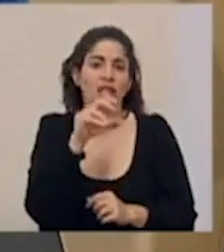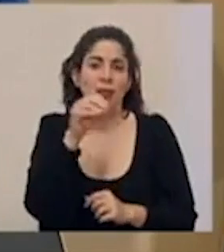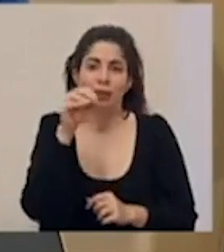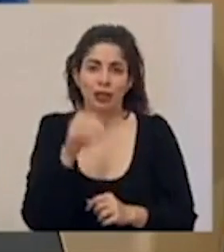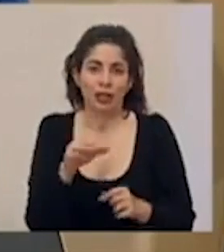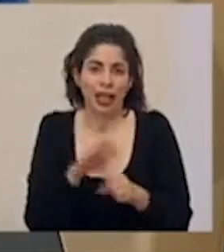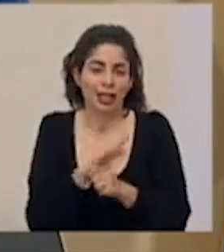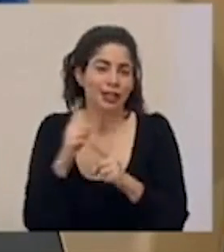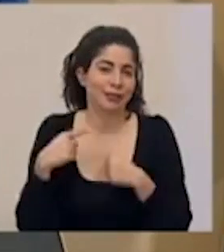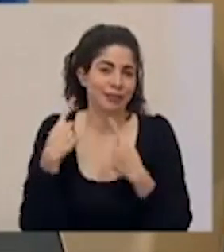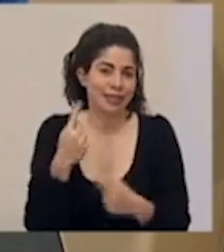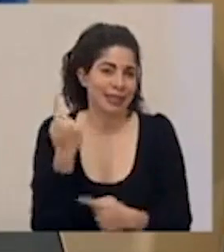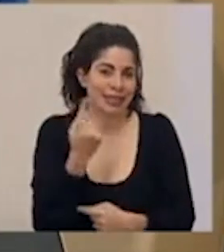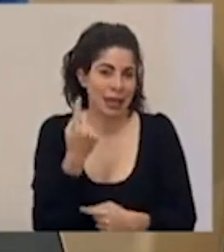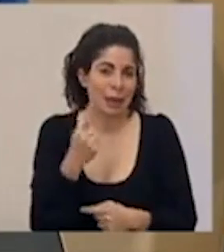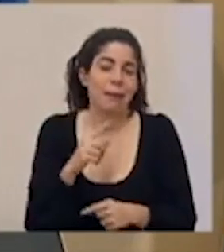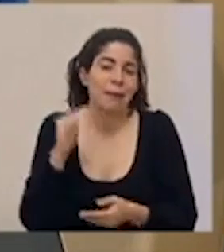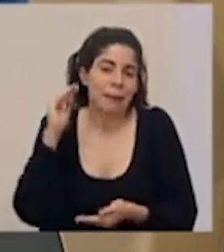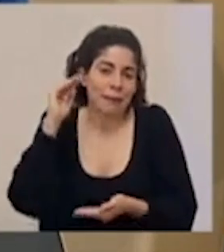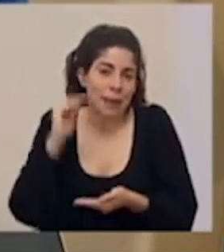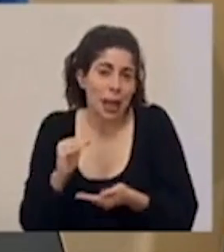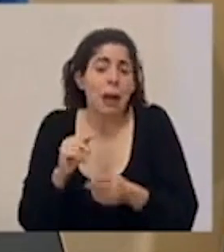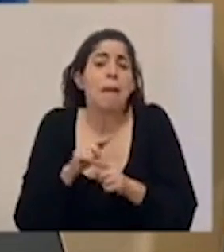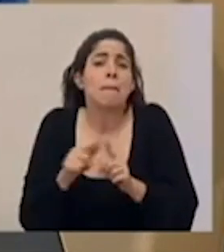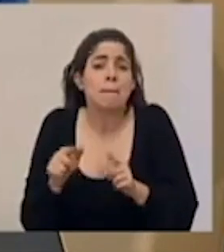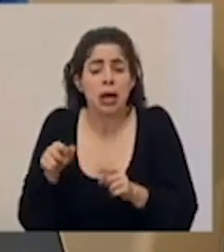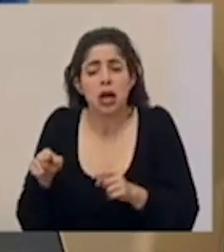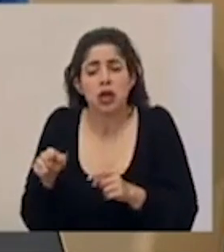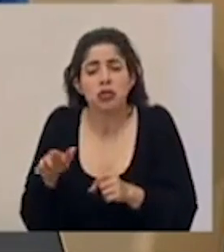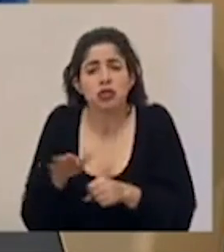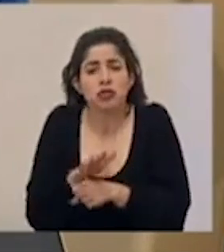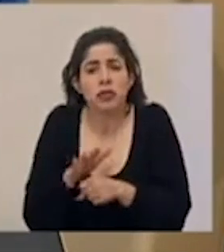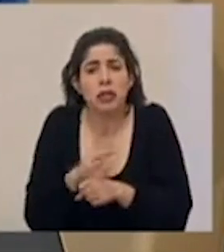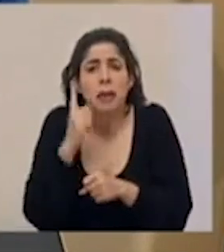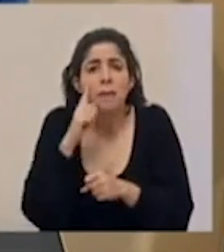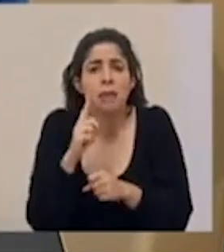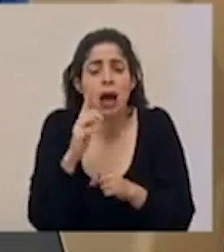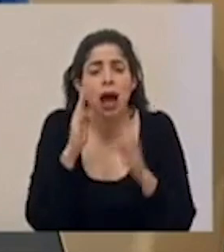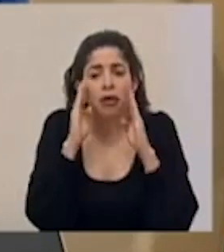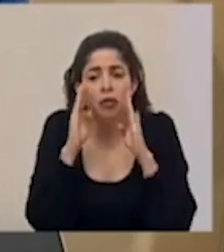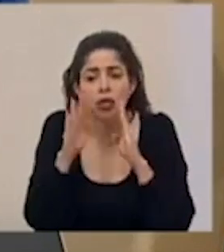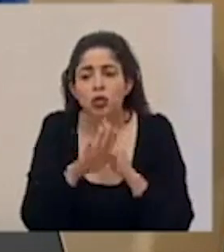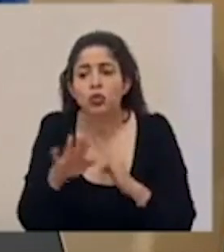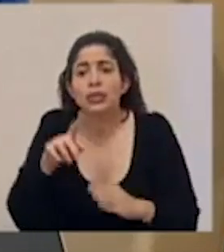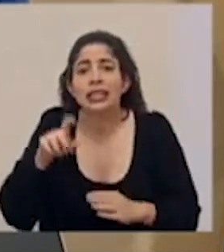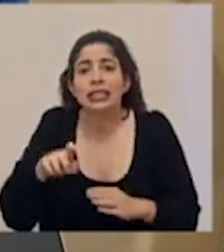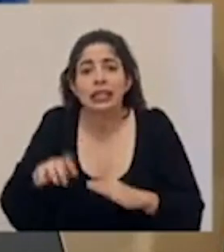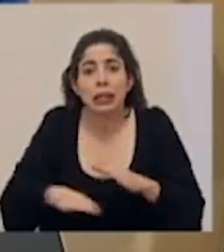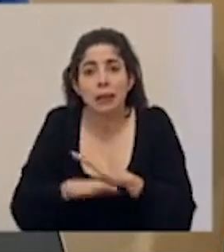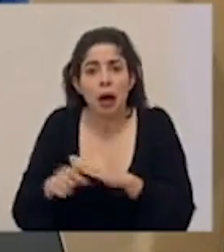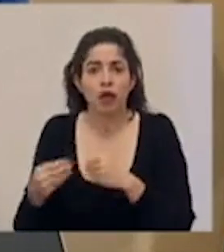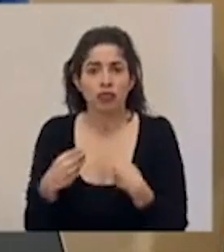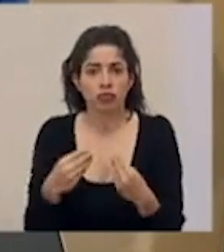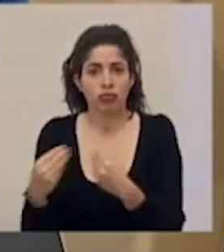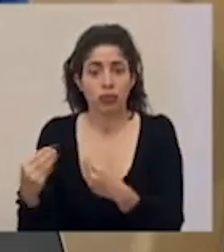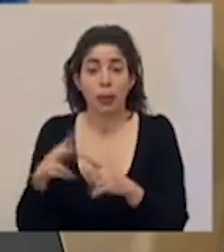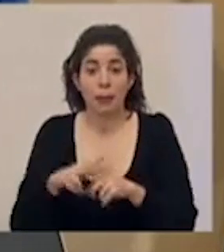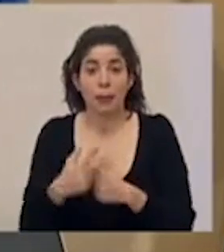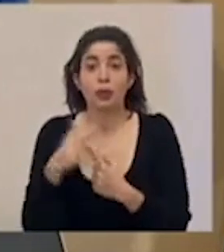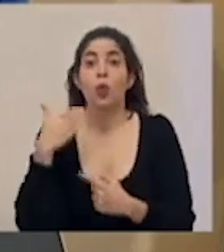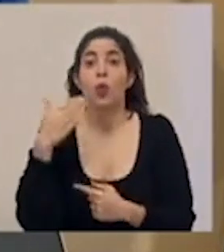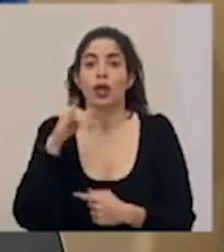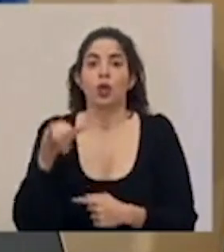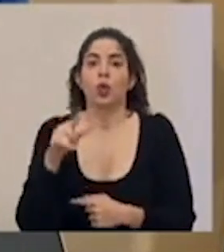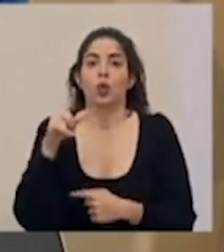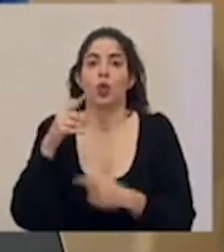proyectado, pues en gran medida sí cubren las necesidades actuales y se estuvieron girando a partir del mes de julio